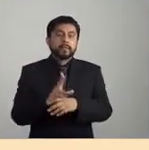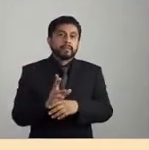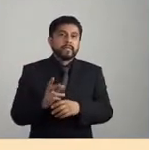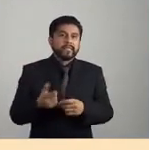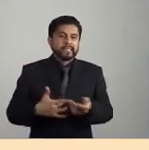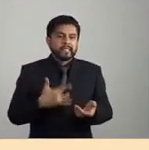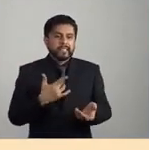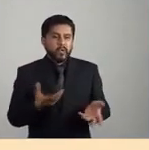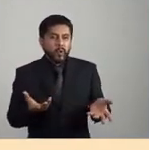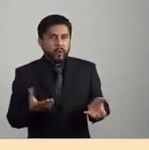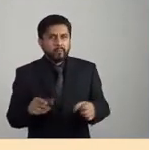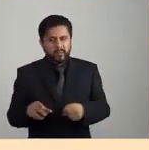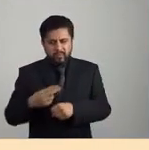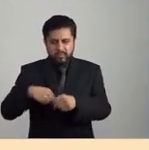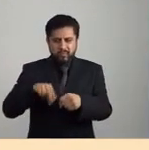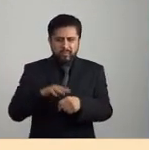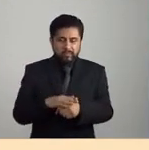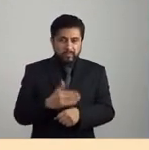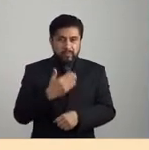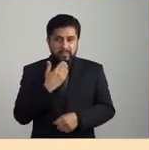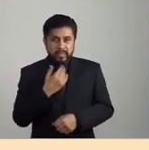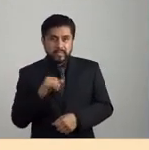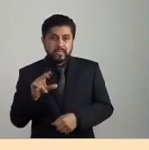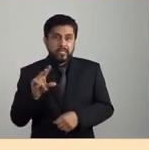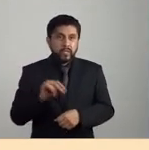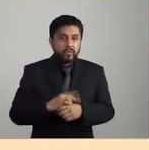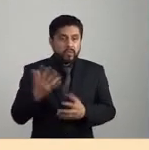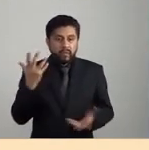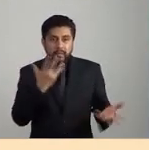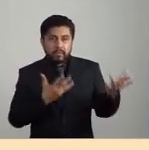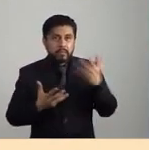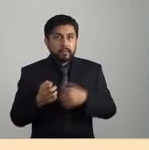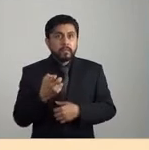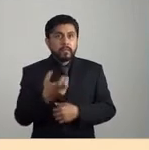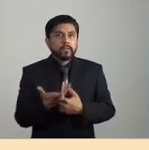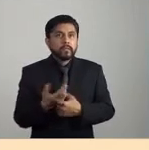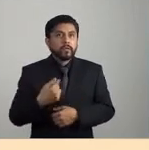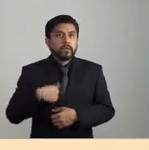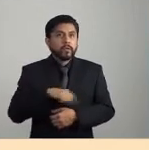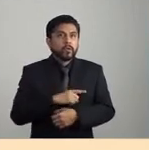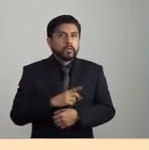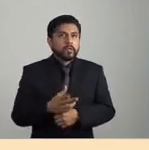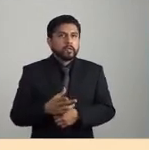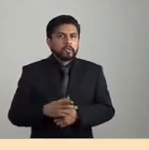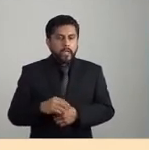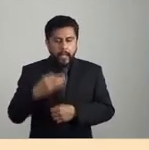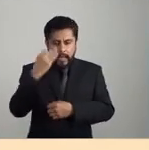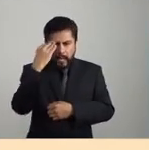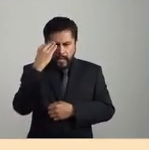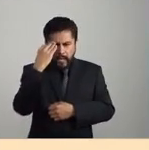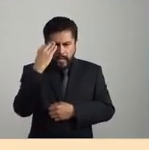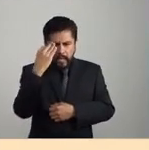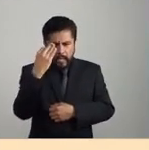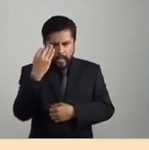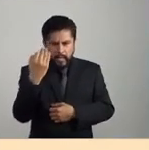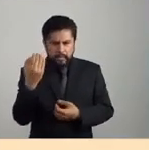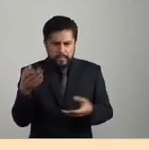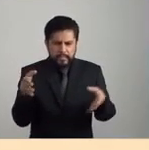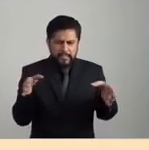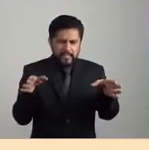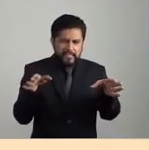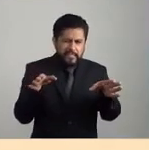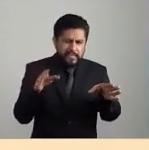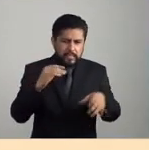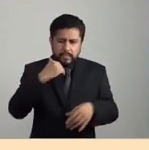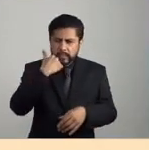sentido común nuevamente y cómo no dejamos que ese tiempo se cierre, ¿no? Y quizá una de las preguntas